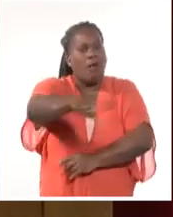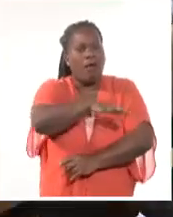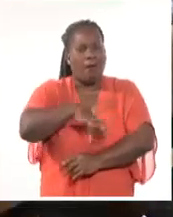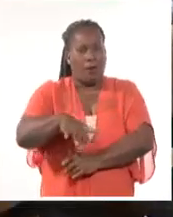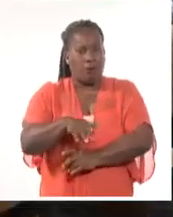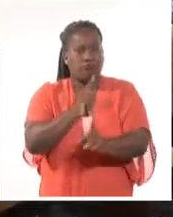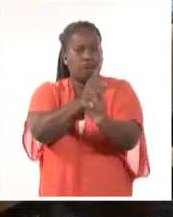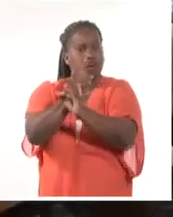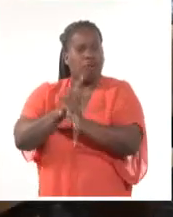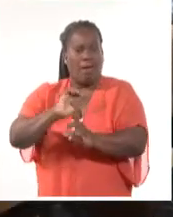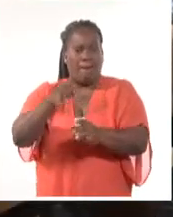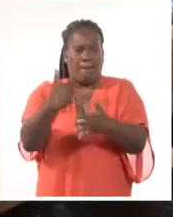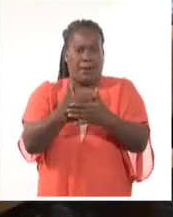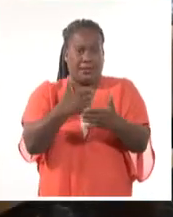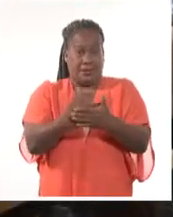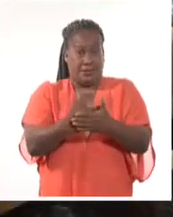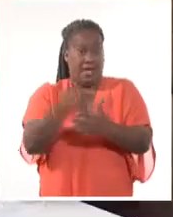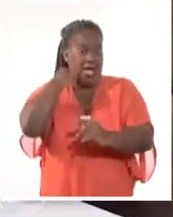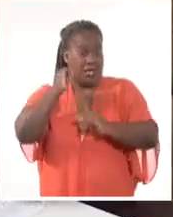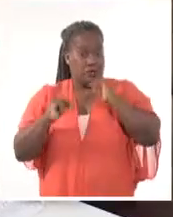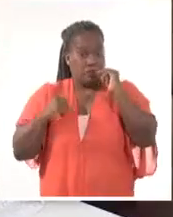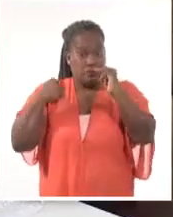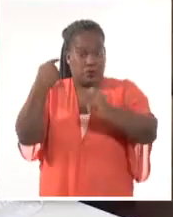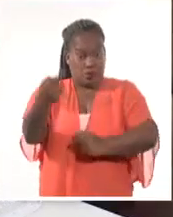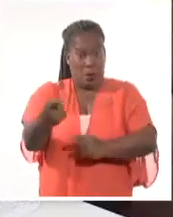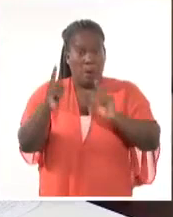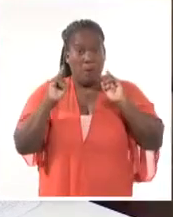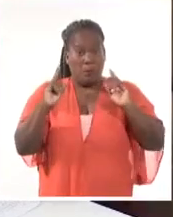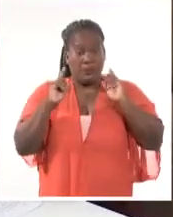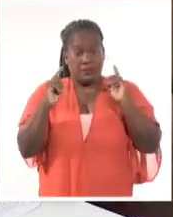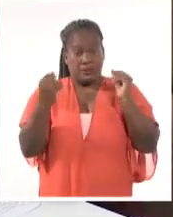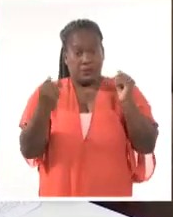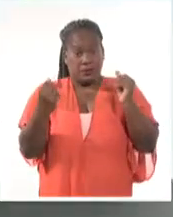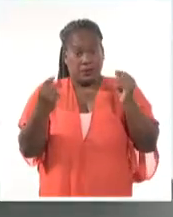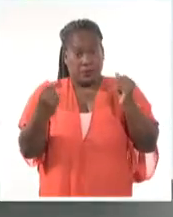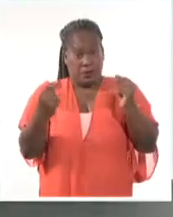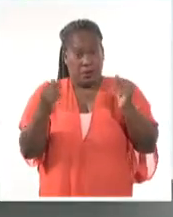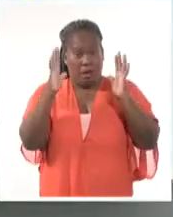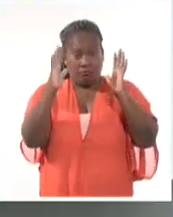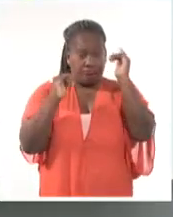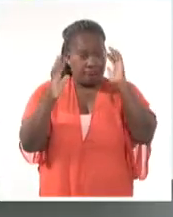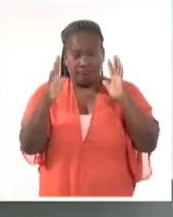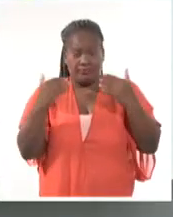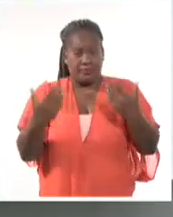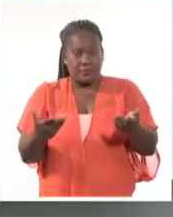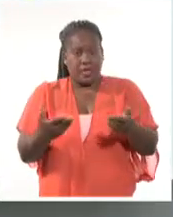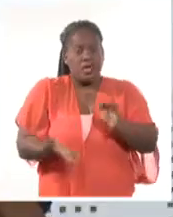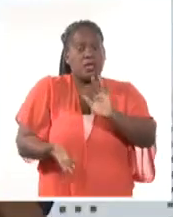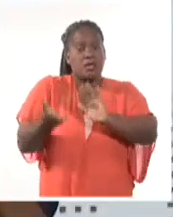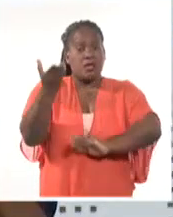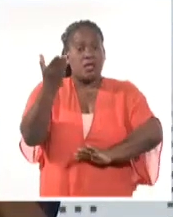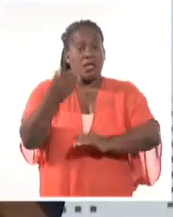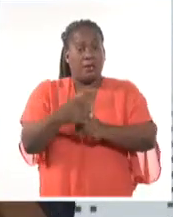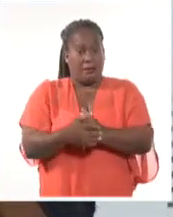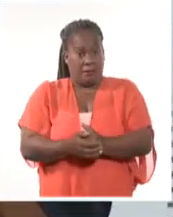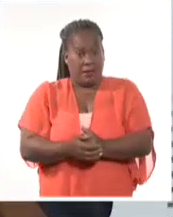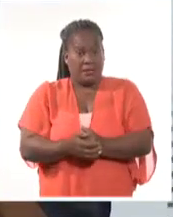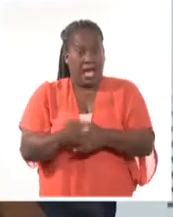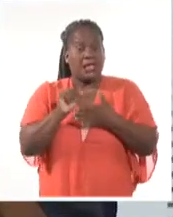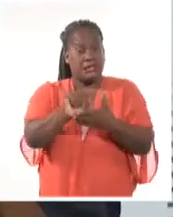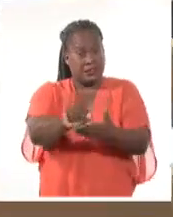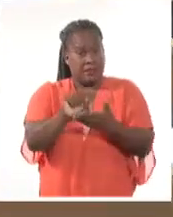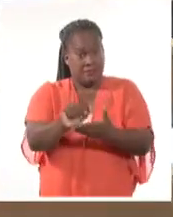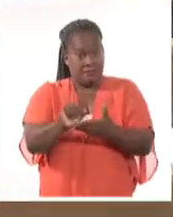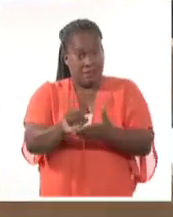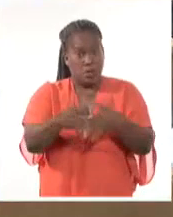Para el 2022, las políticas económicas se centrarán en incrementar la oferta de bienes y servicios y